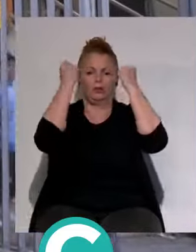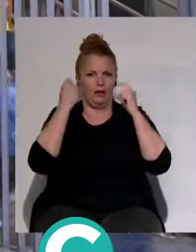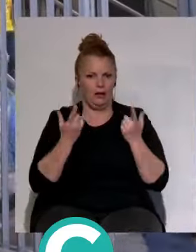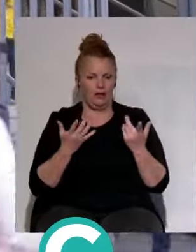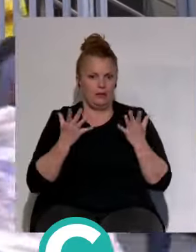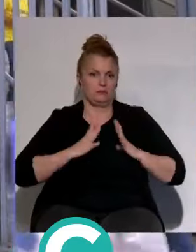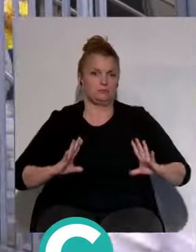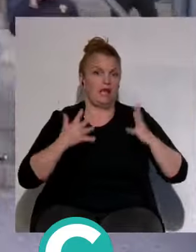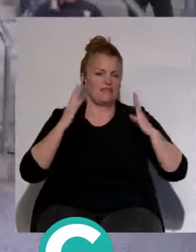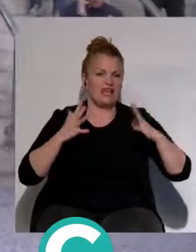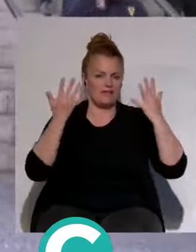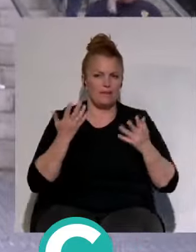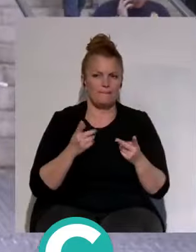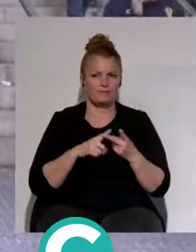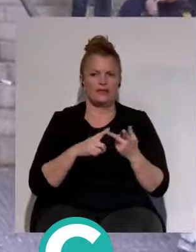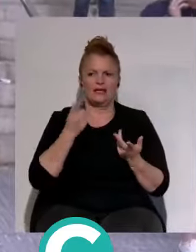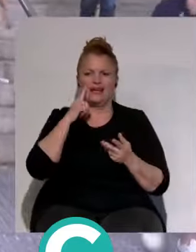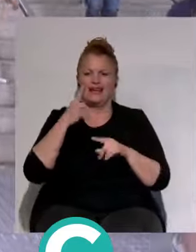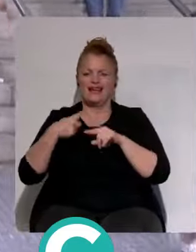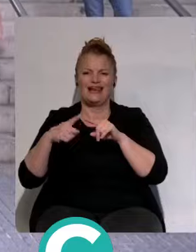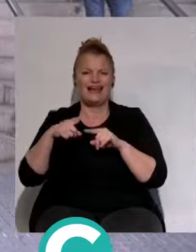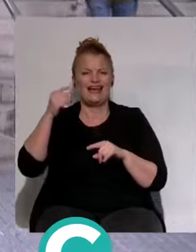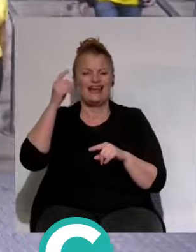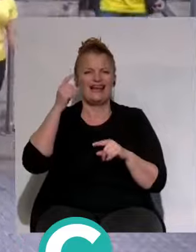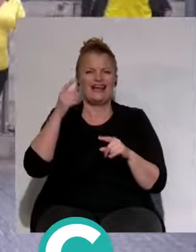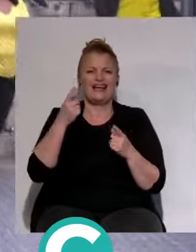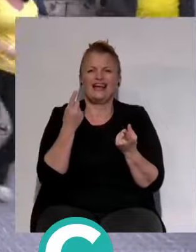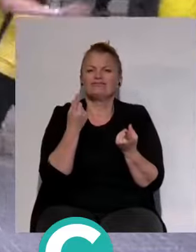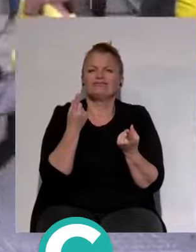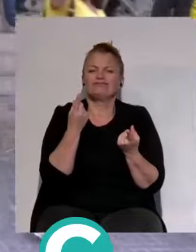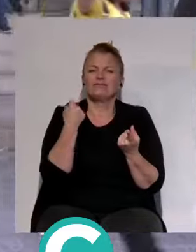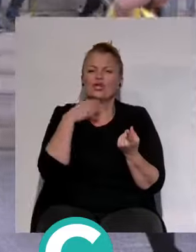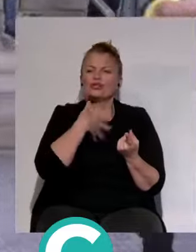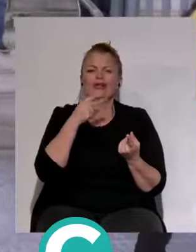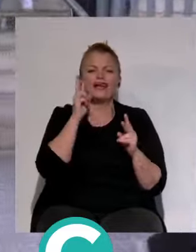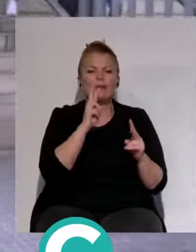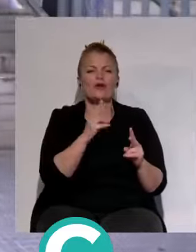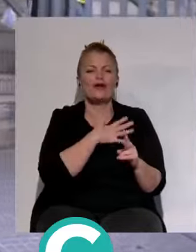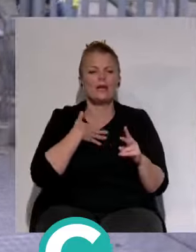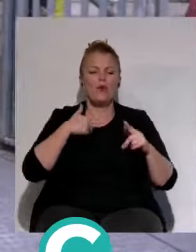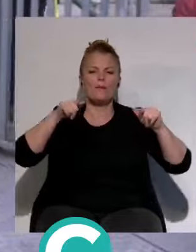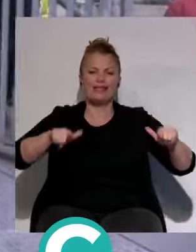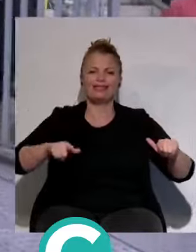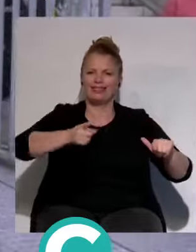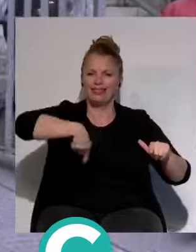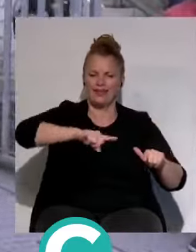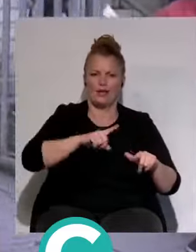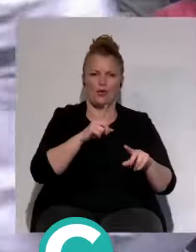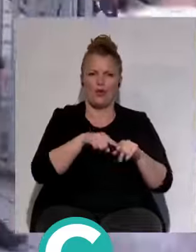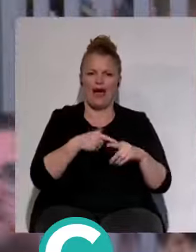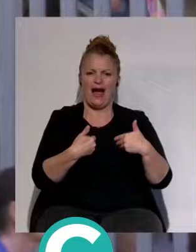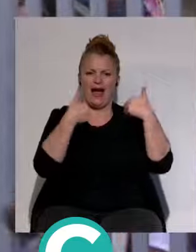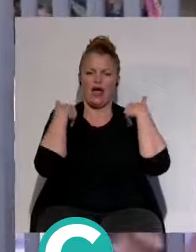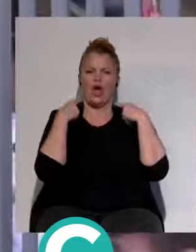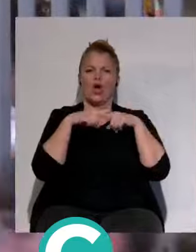que si eres por City, que es inteligencia artificial, y nosotros, que nos da igual eso. Nosotros lo que queremos es tener una plantilla, una plantilla que compita en